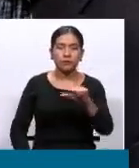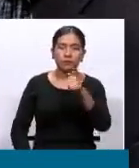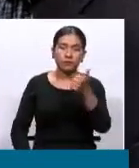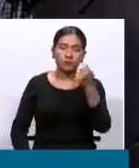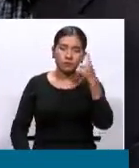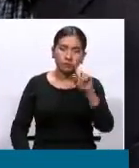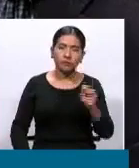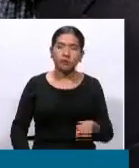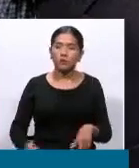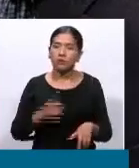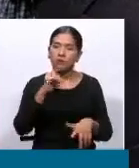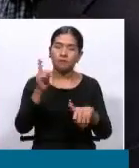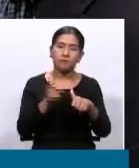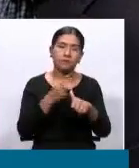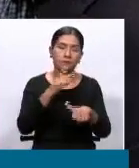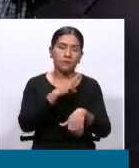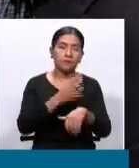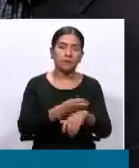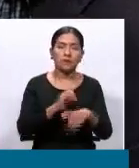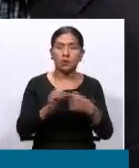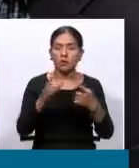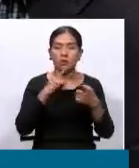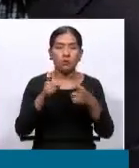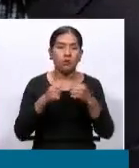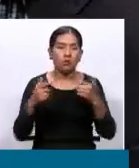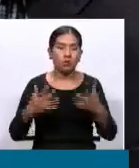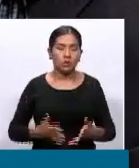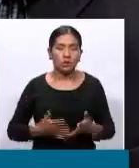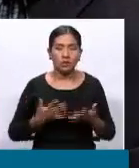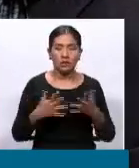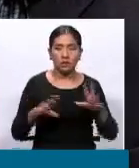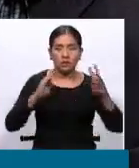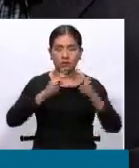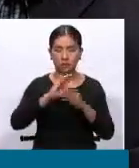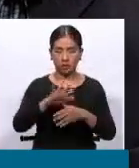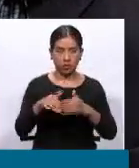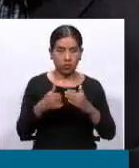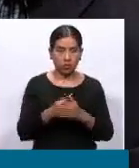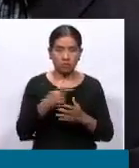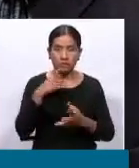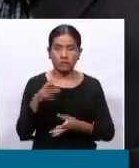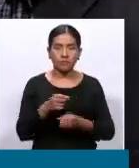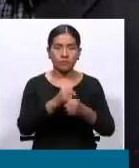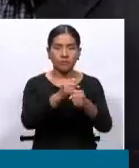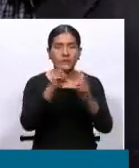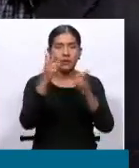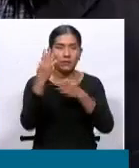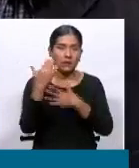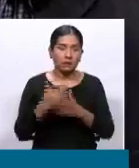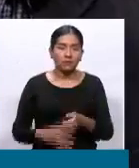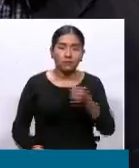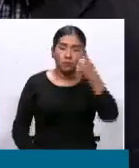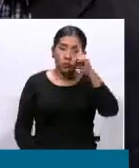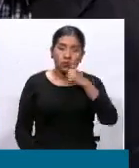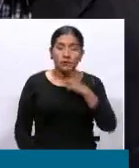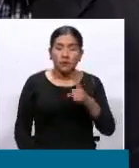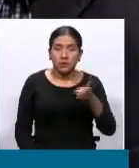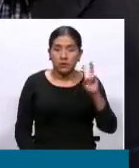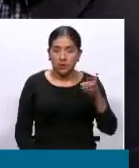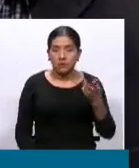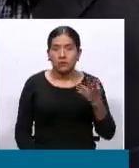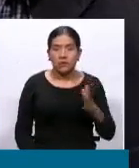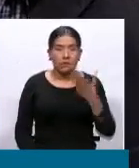para la primera fuerza o de oposición que se posicione en Santa Cruz. Para eso, esta lucha,